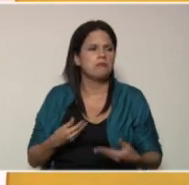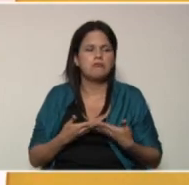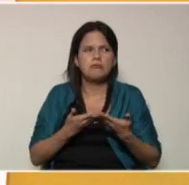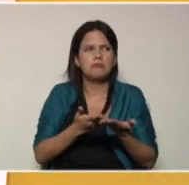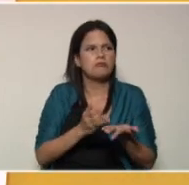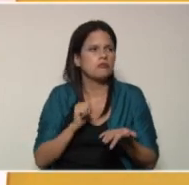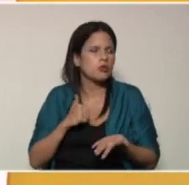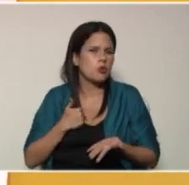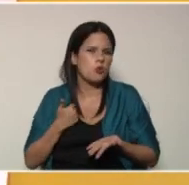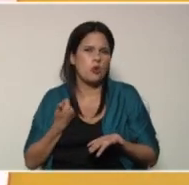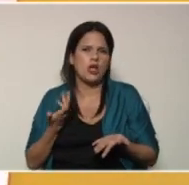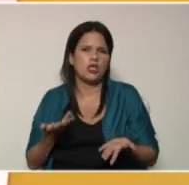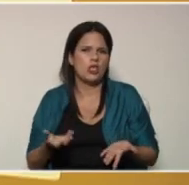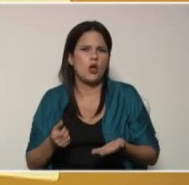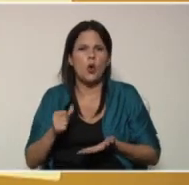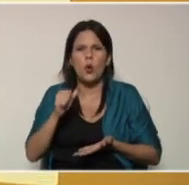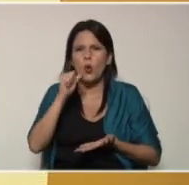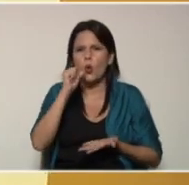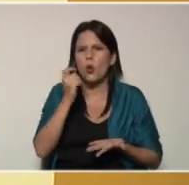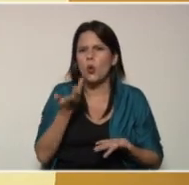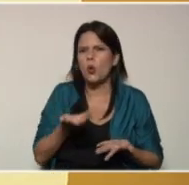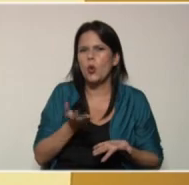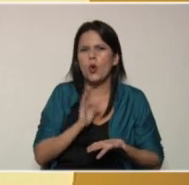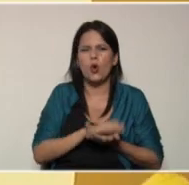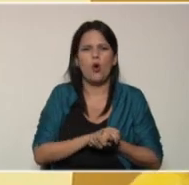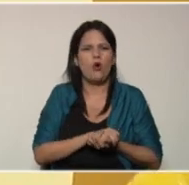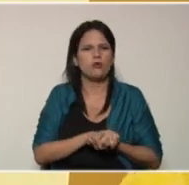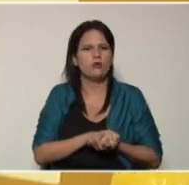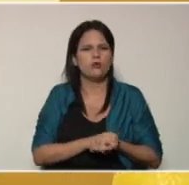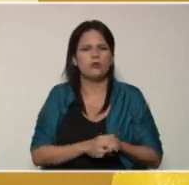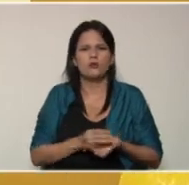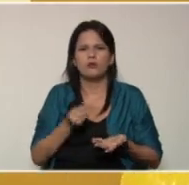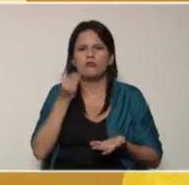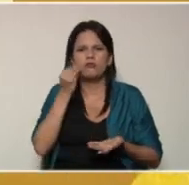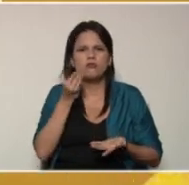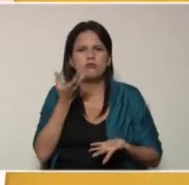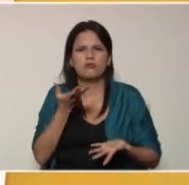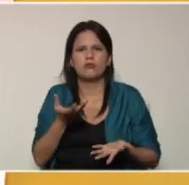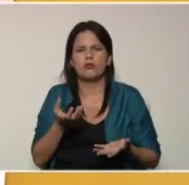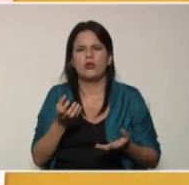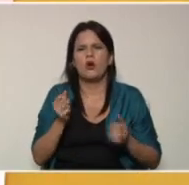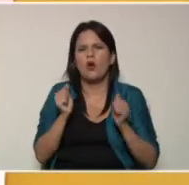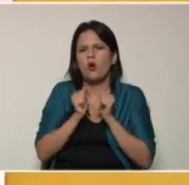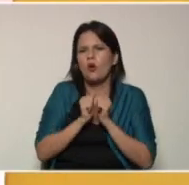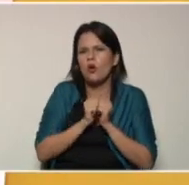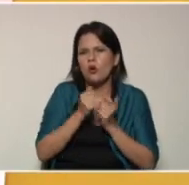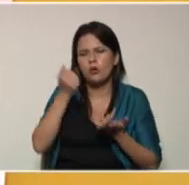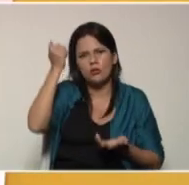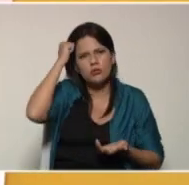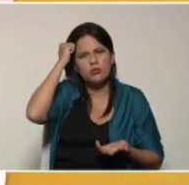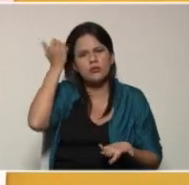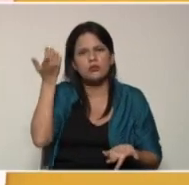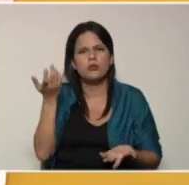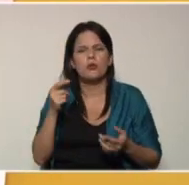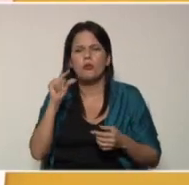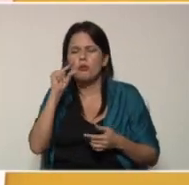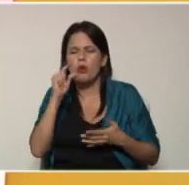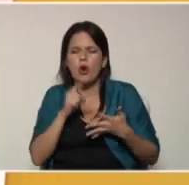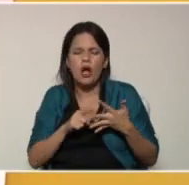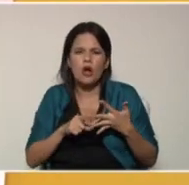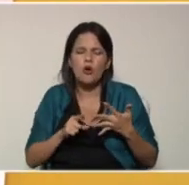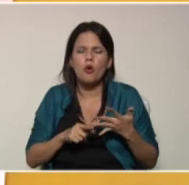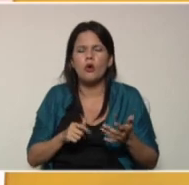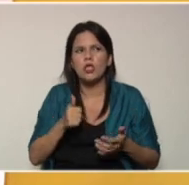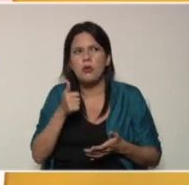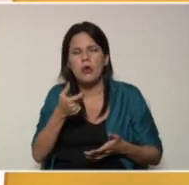merienda, cualquier comida alternativa que podemos hacer en casa con pocos ingredientes y una buena